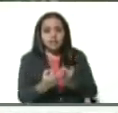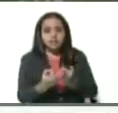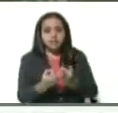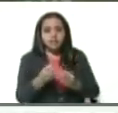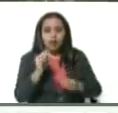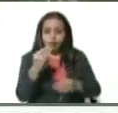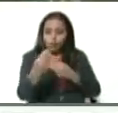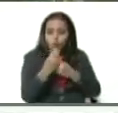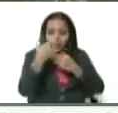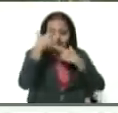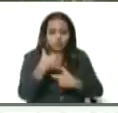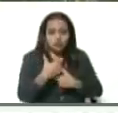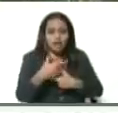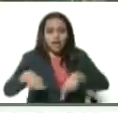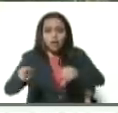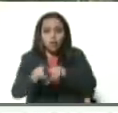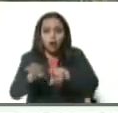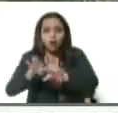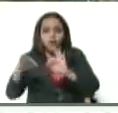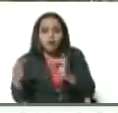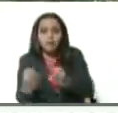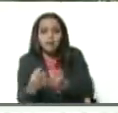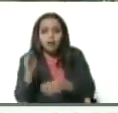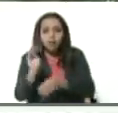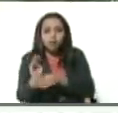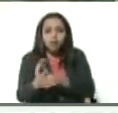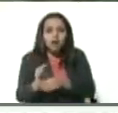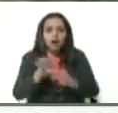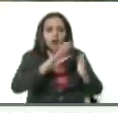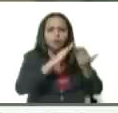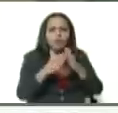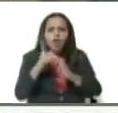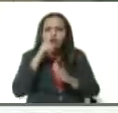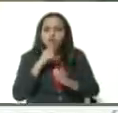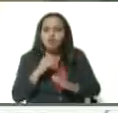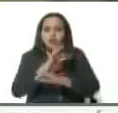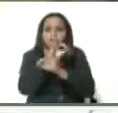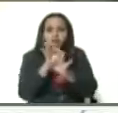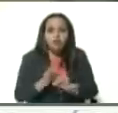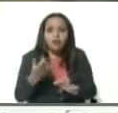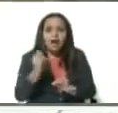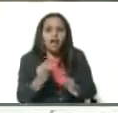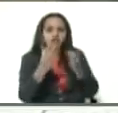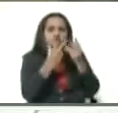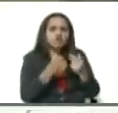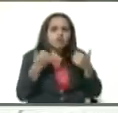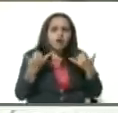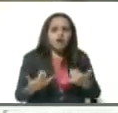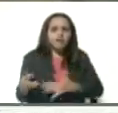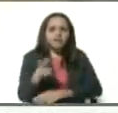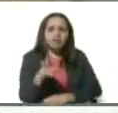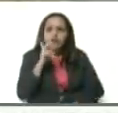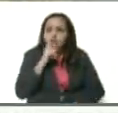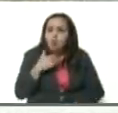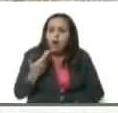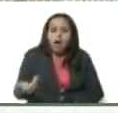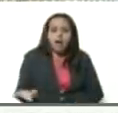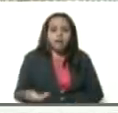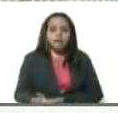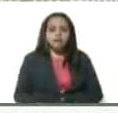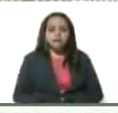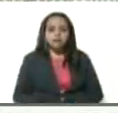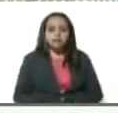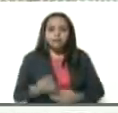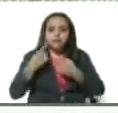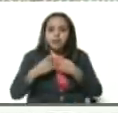Protegiéndolo a usted, protegemos su familia, protegemos la comunidad. No hay razón para tener estos números que tenemos. No hay razón. Ah,